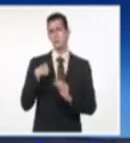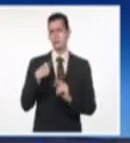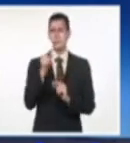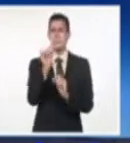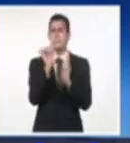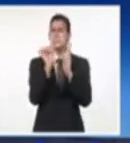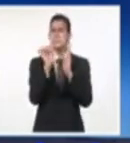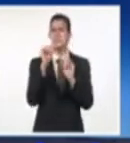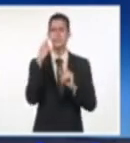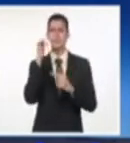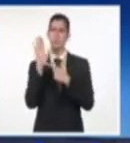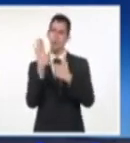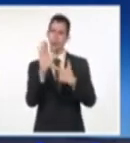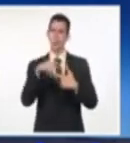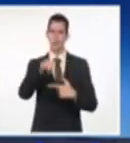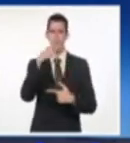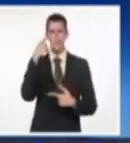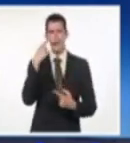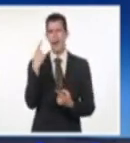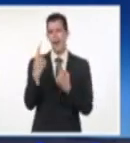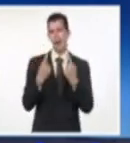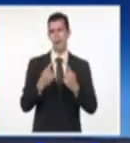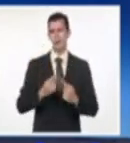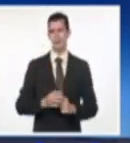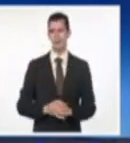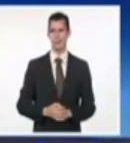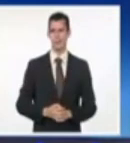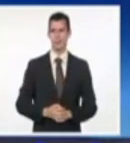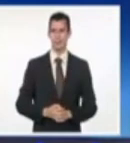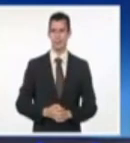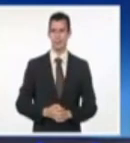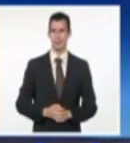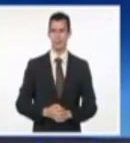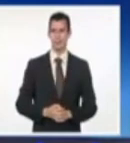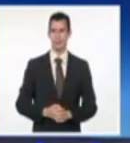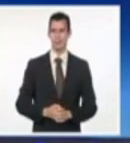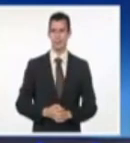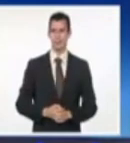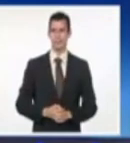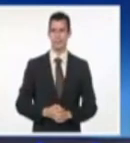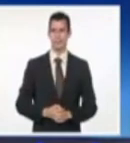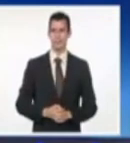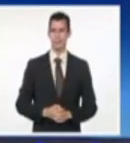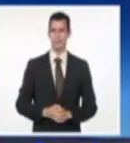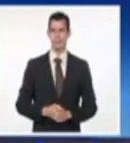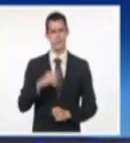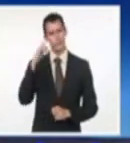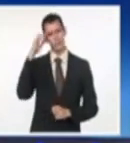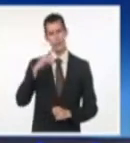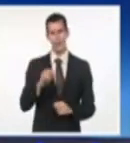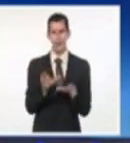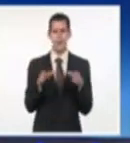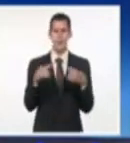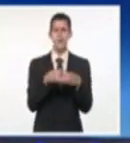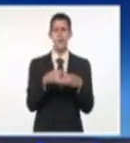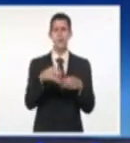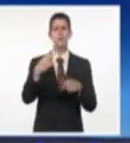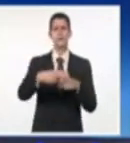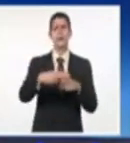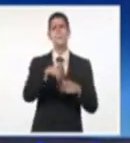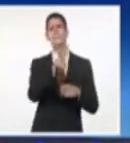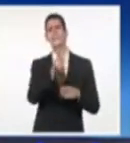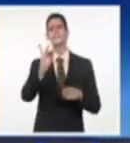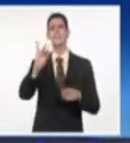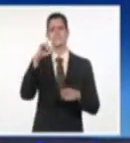avance nada más de algo. Se trata del cada vez más reducido. Grupo 27N. Sí, con Tania